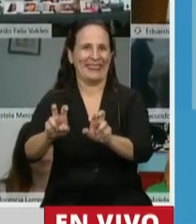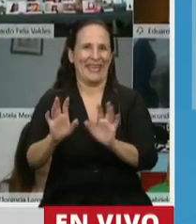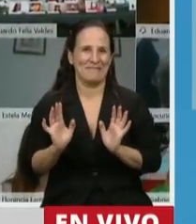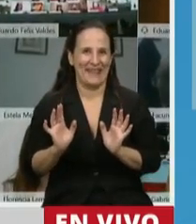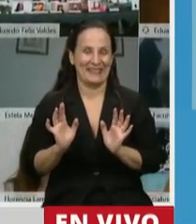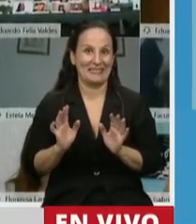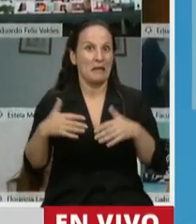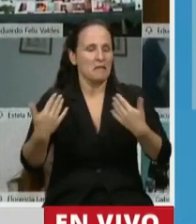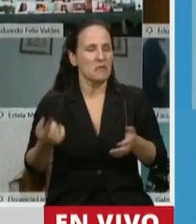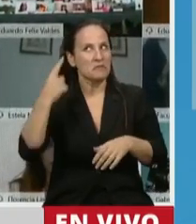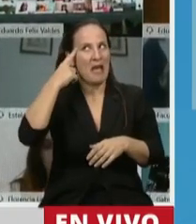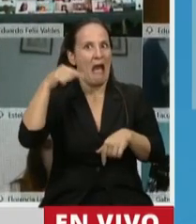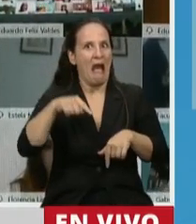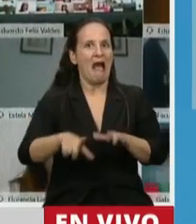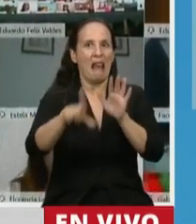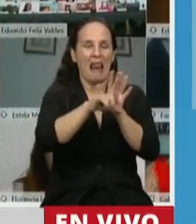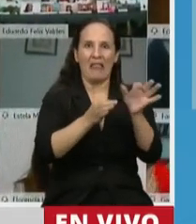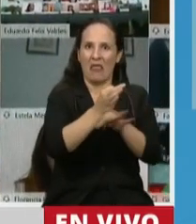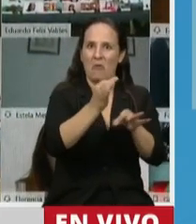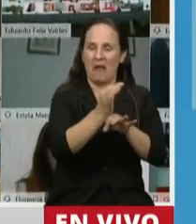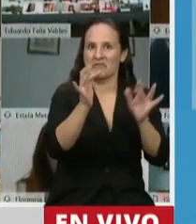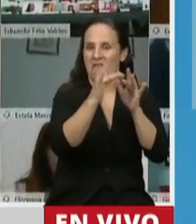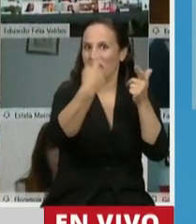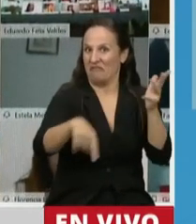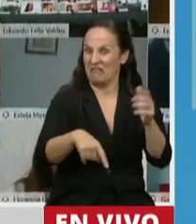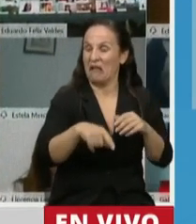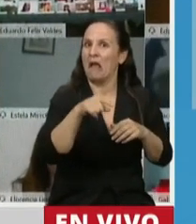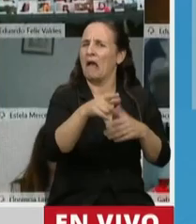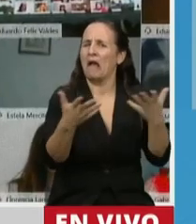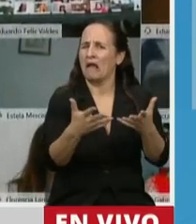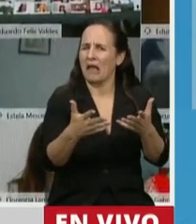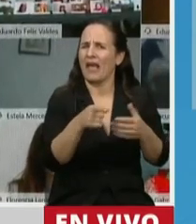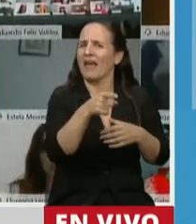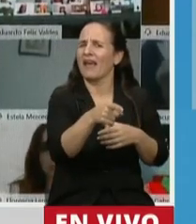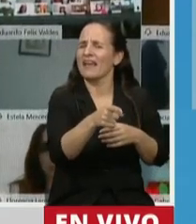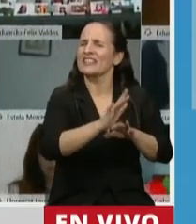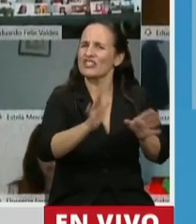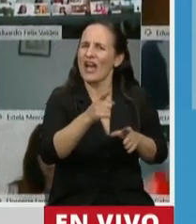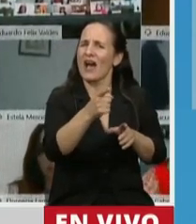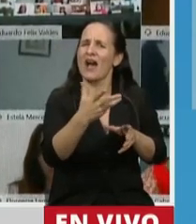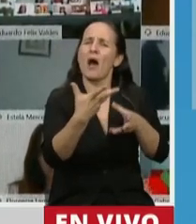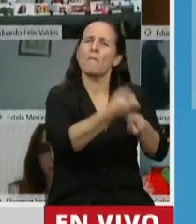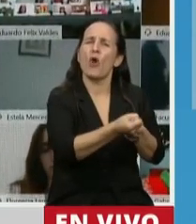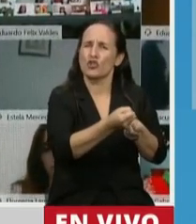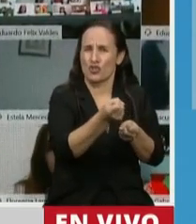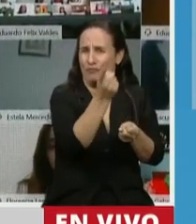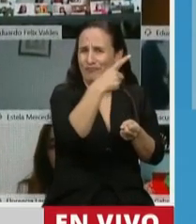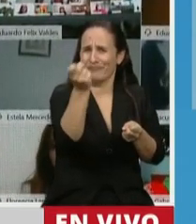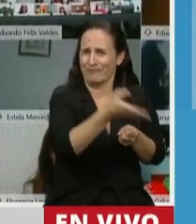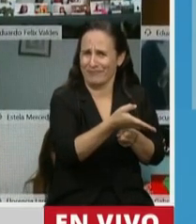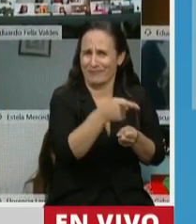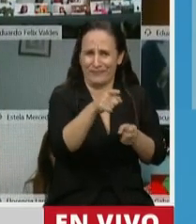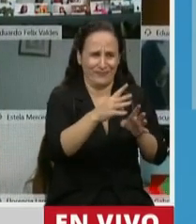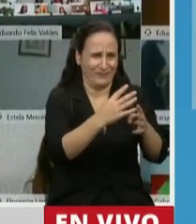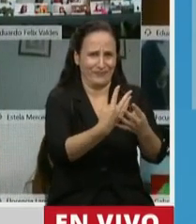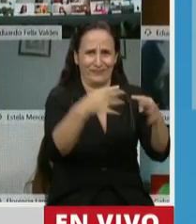esta ley de educación a distancia, que ha contado con el apoyo absoluto de